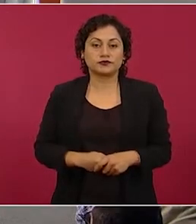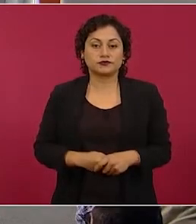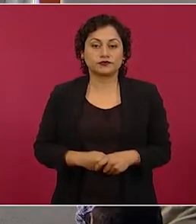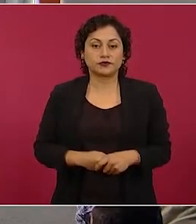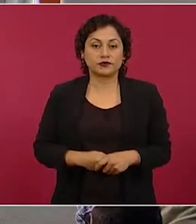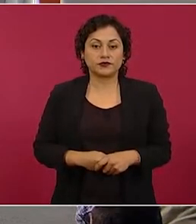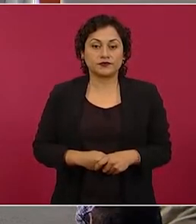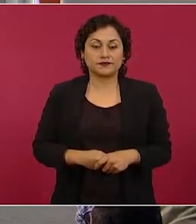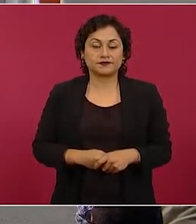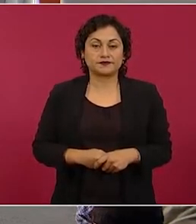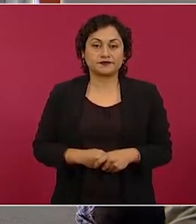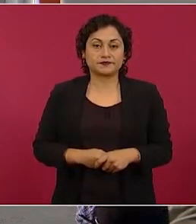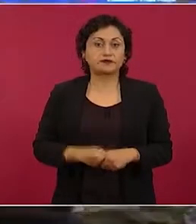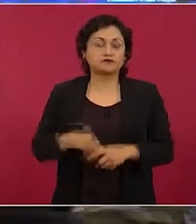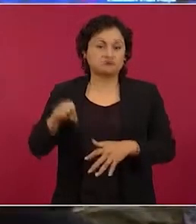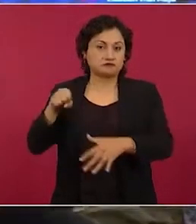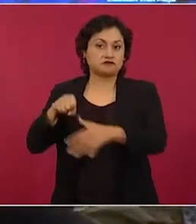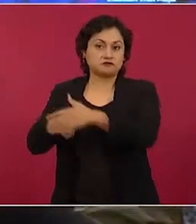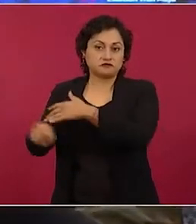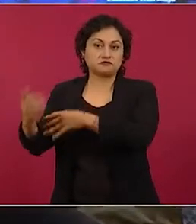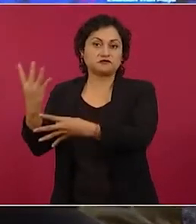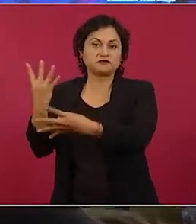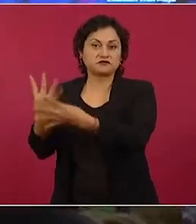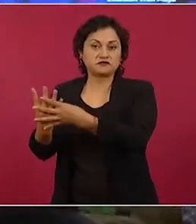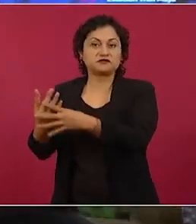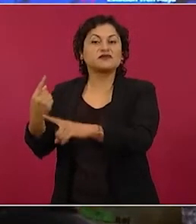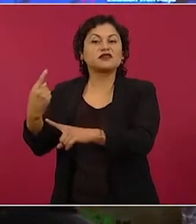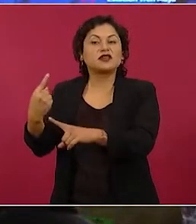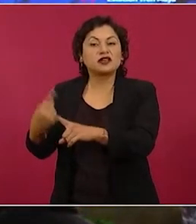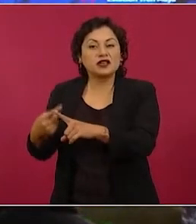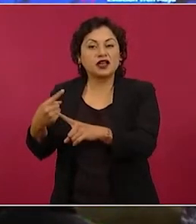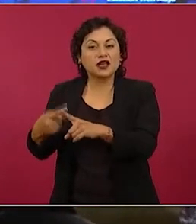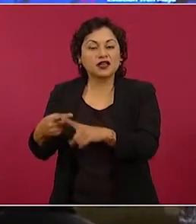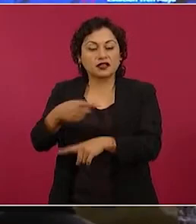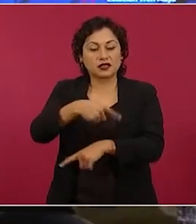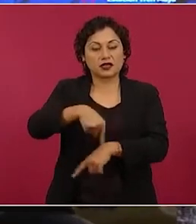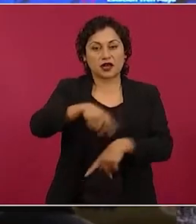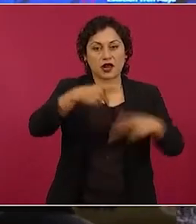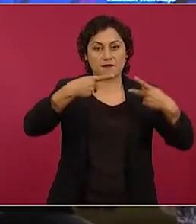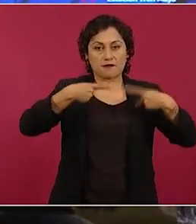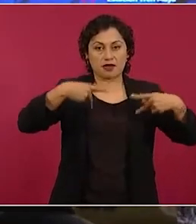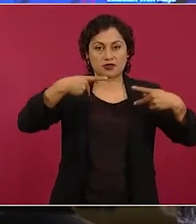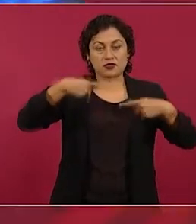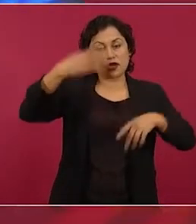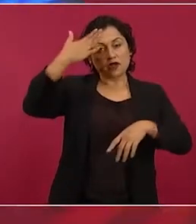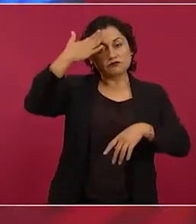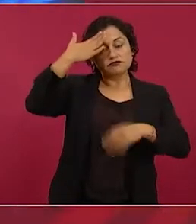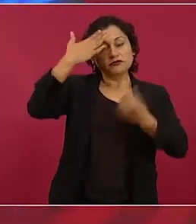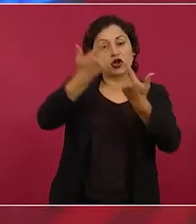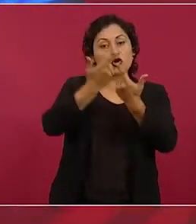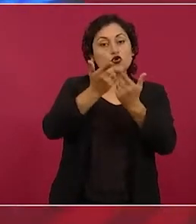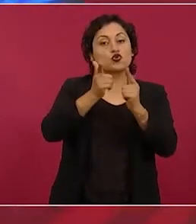Aquí estuvieron presos los líderes del movimiento obrero